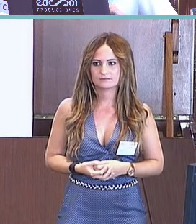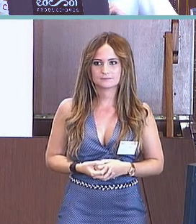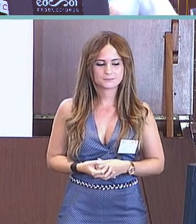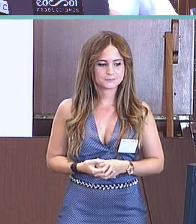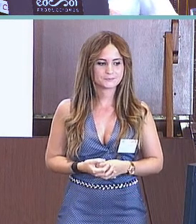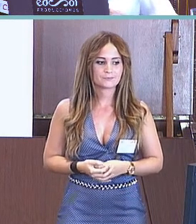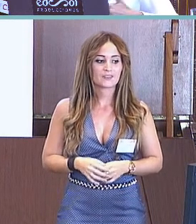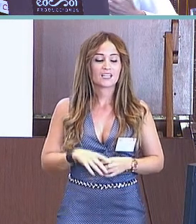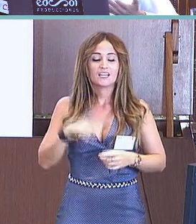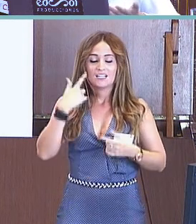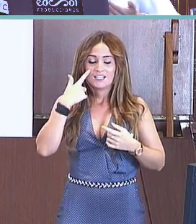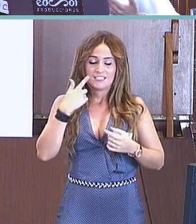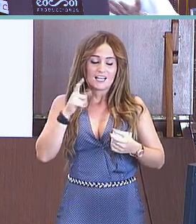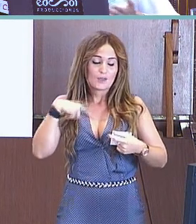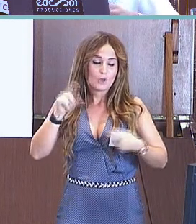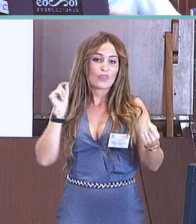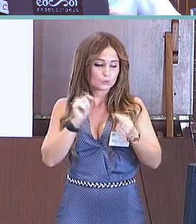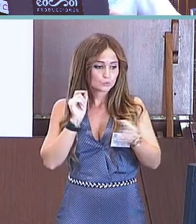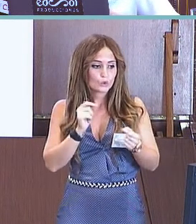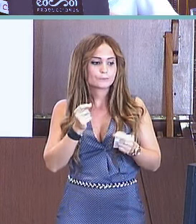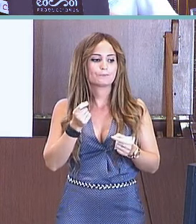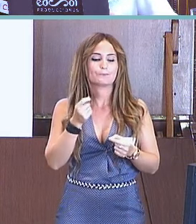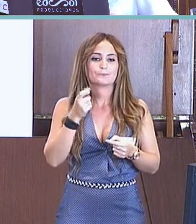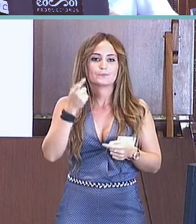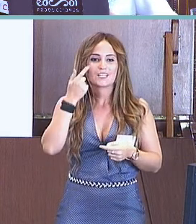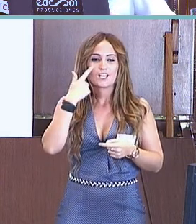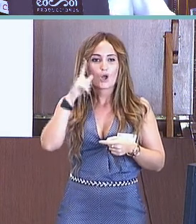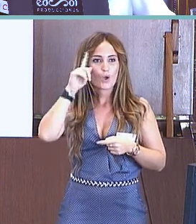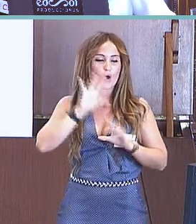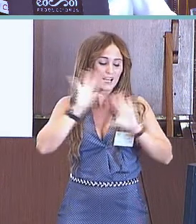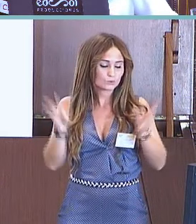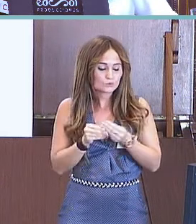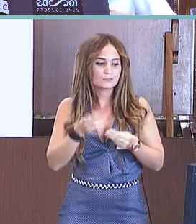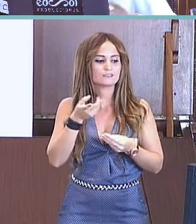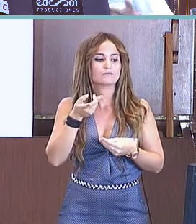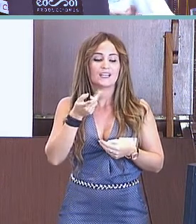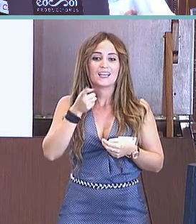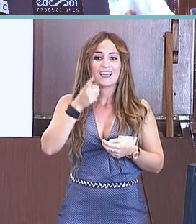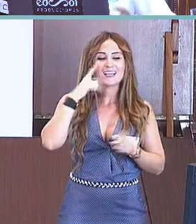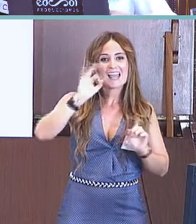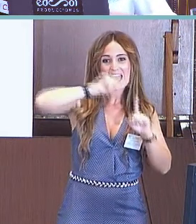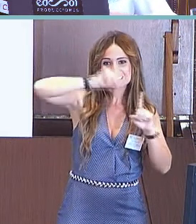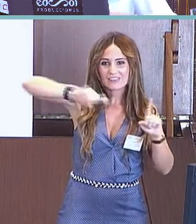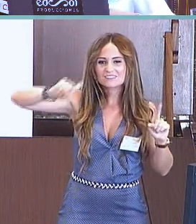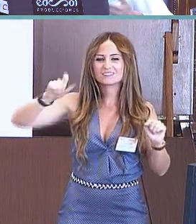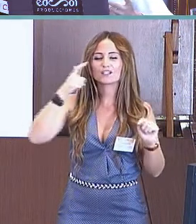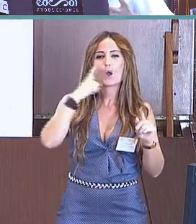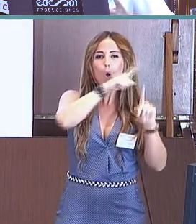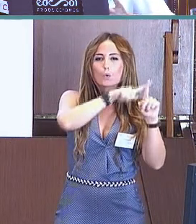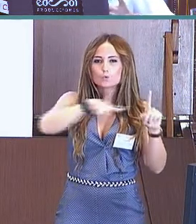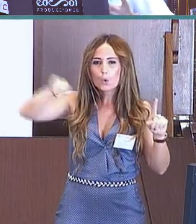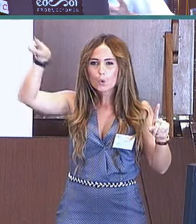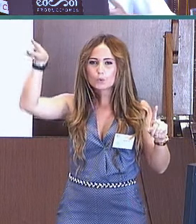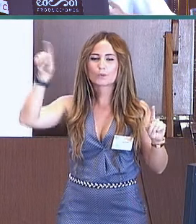Bueno, pues, como discusión y conclusiones de todos estos resultados, podemos observar que la curva de